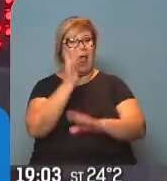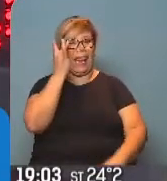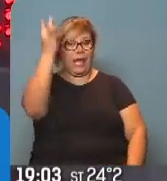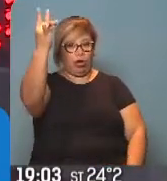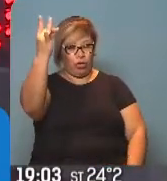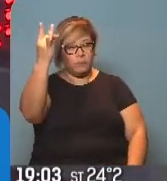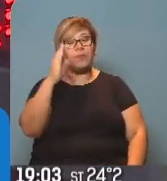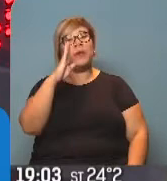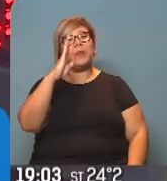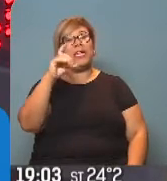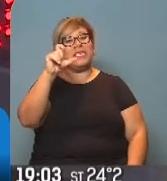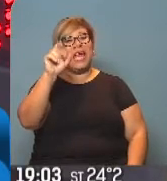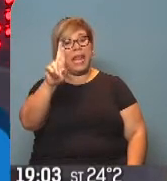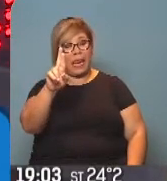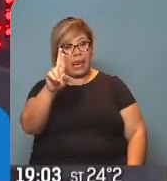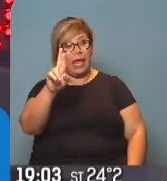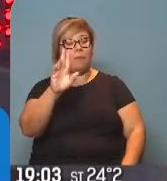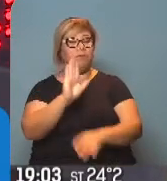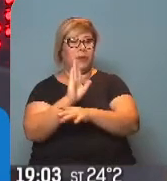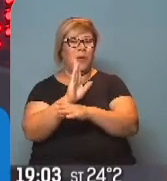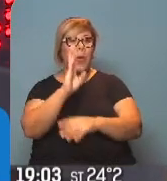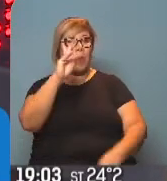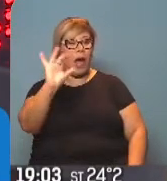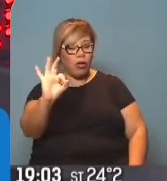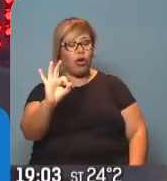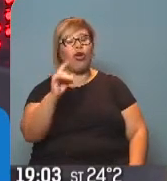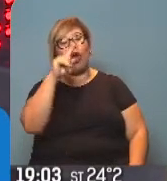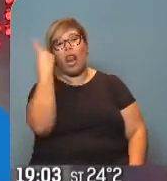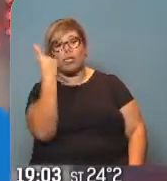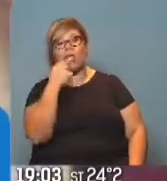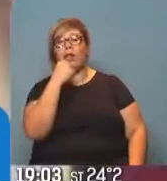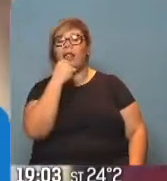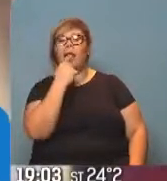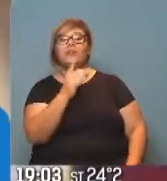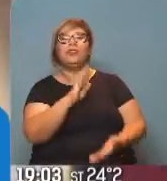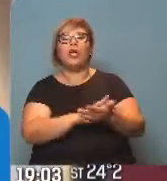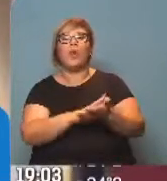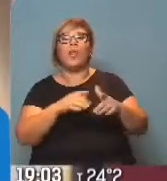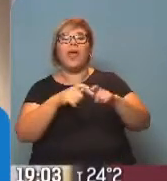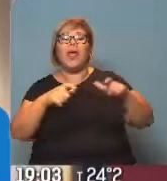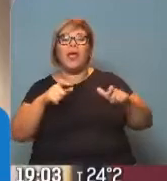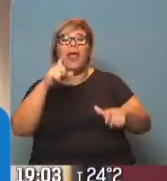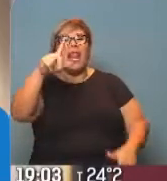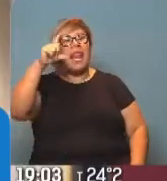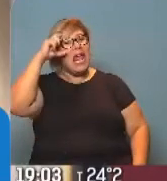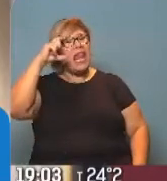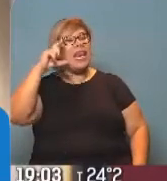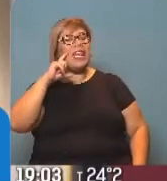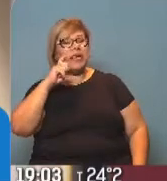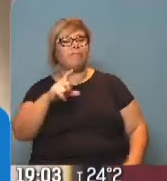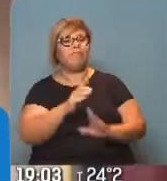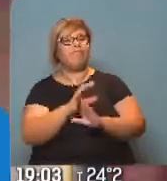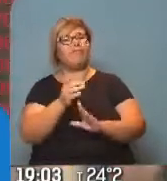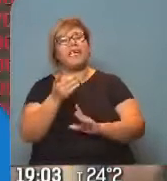parte, convalidó una suba de la tasa de letras de liquidez, LELIC, la tasa de referencia, la subió al